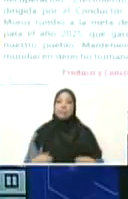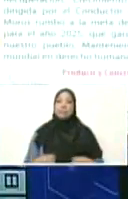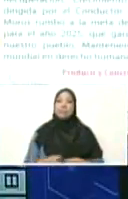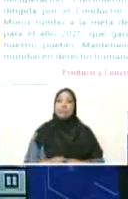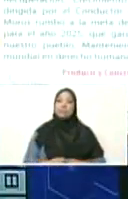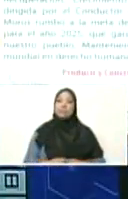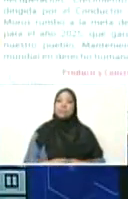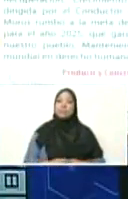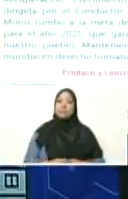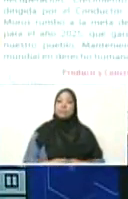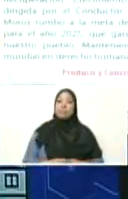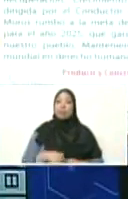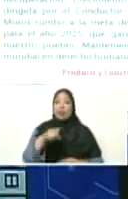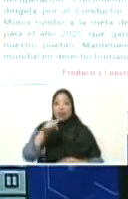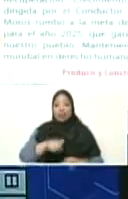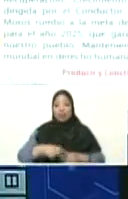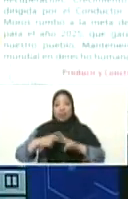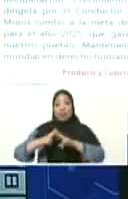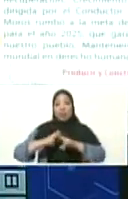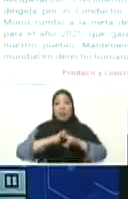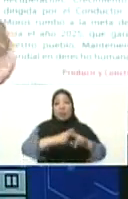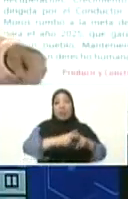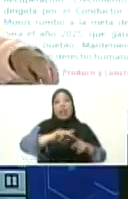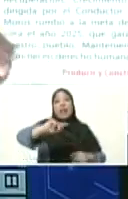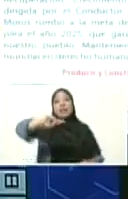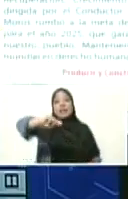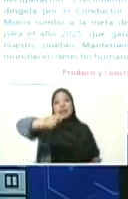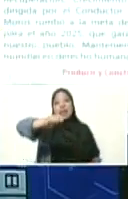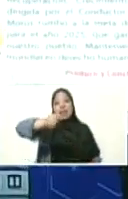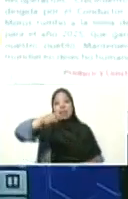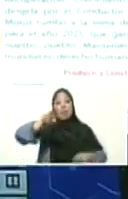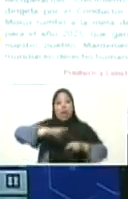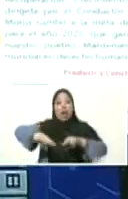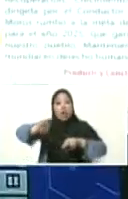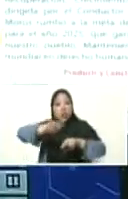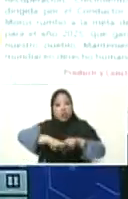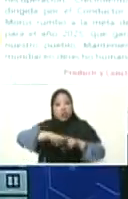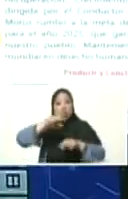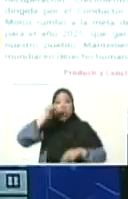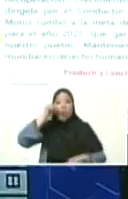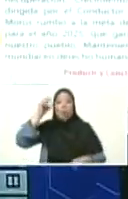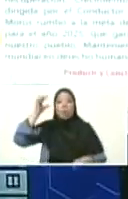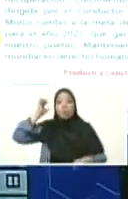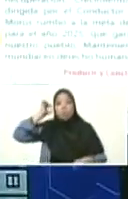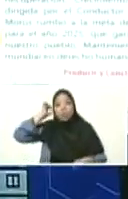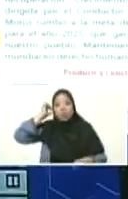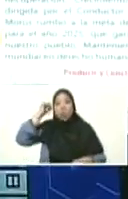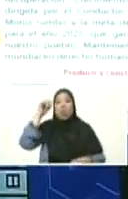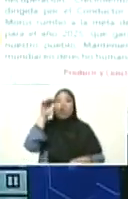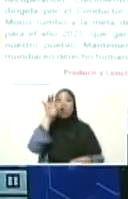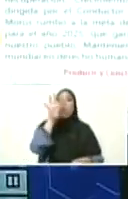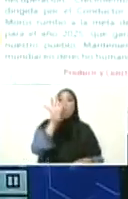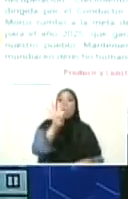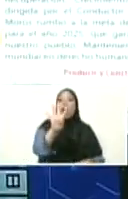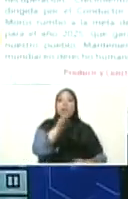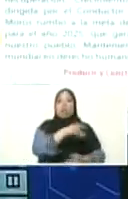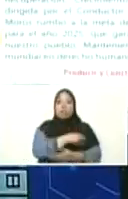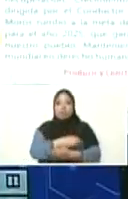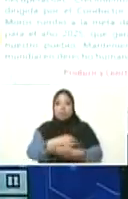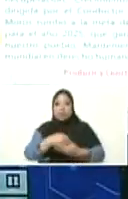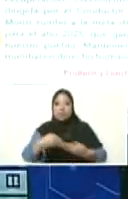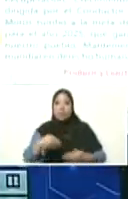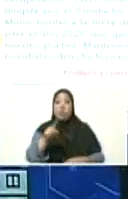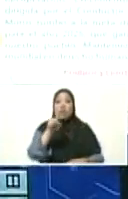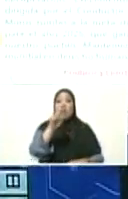Aquí hemos entregado las llaves a los niños, a las niñas para la vivienda, cuatro millones cien